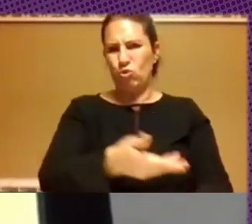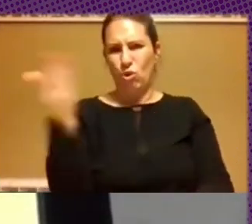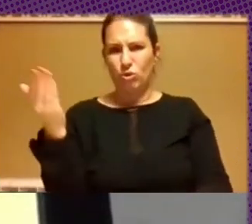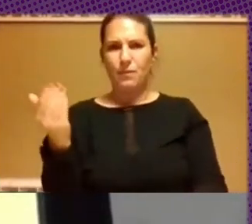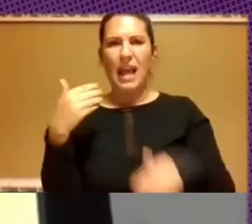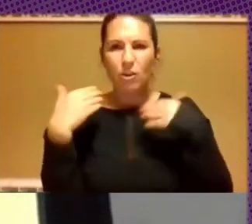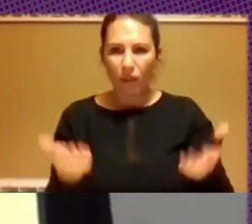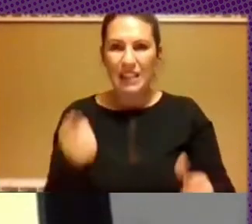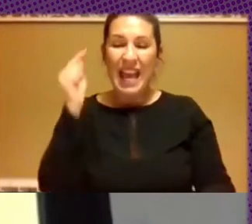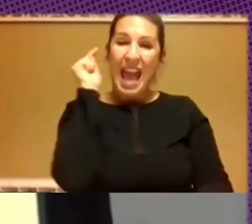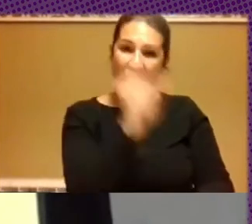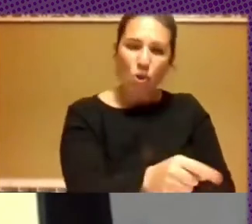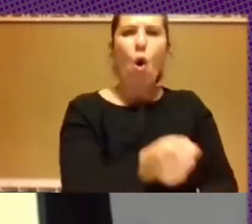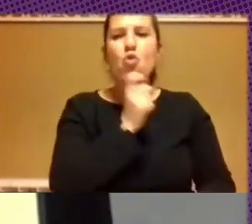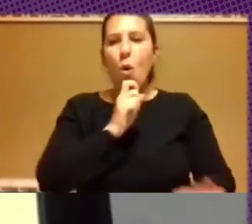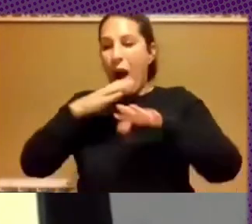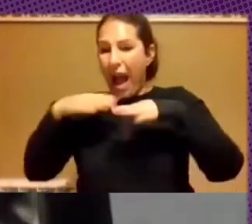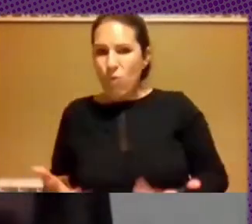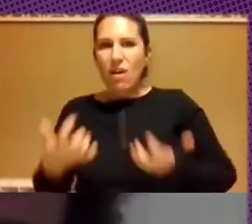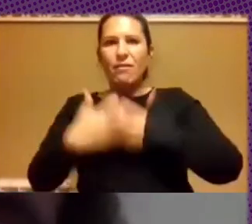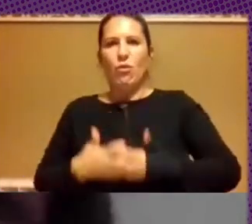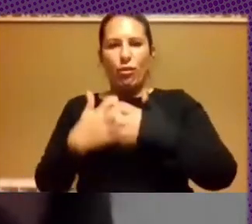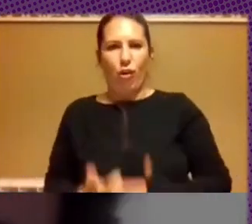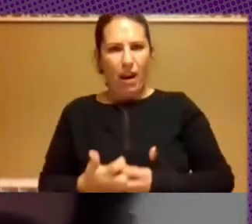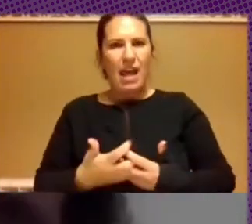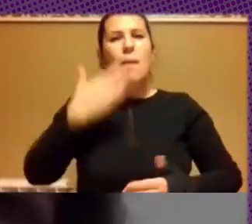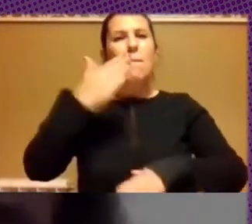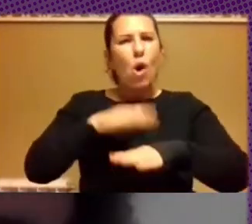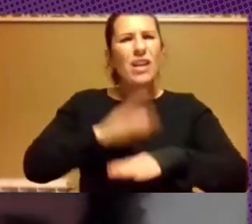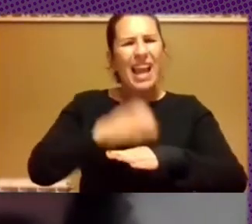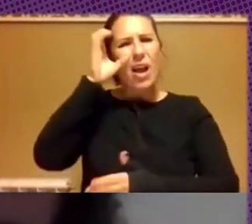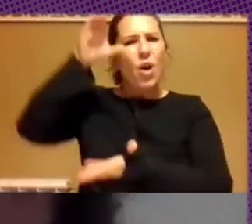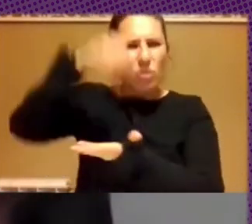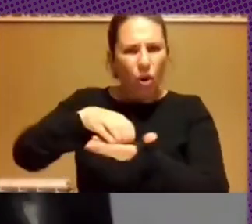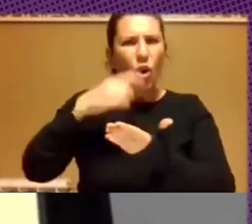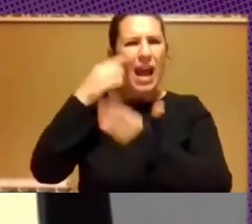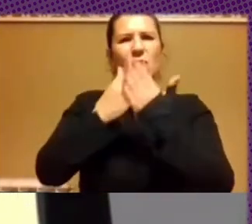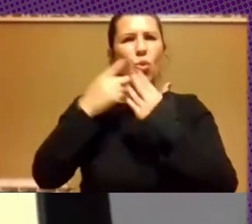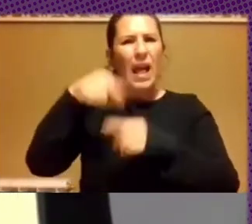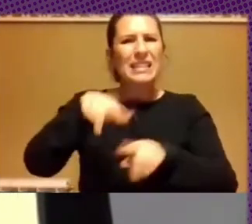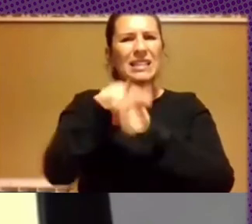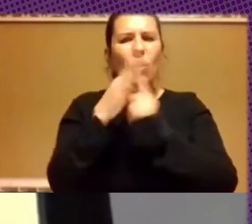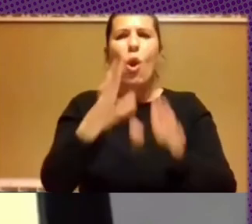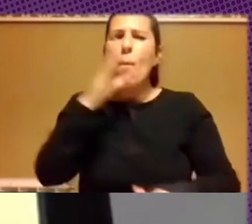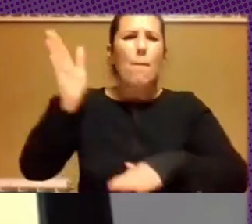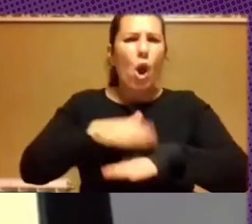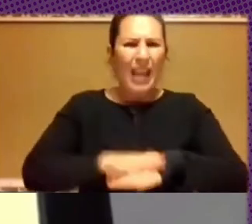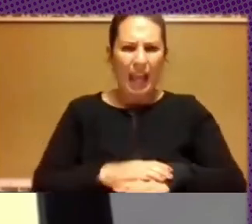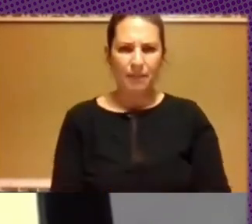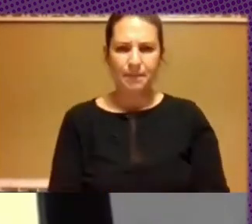¿cómo eso hoy funciona y el por qué un observatorio que venga a estudiar estos fenómenos? Porque